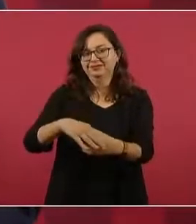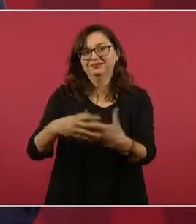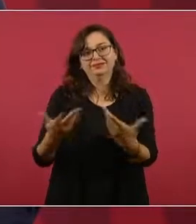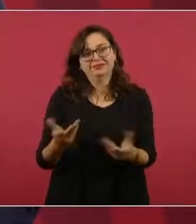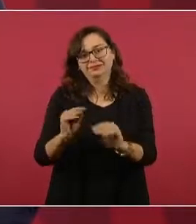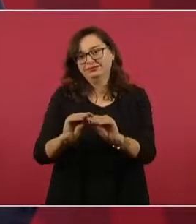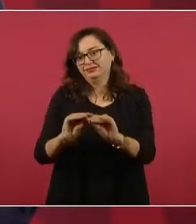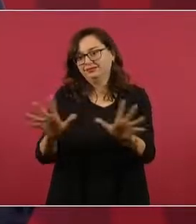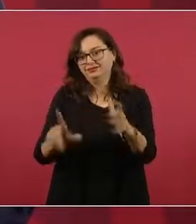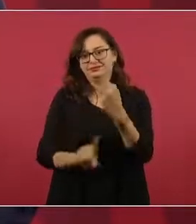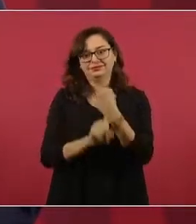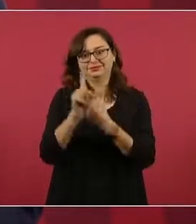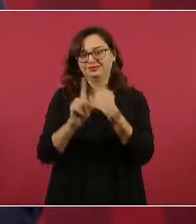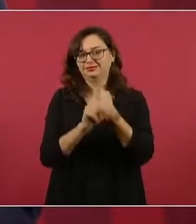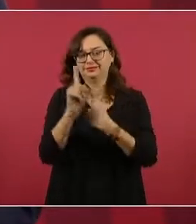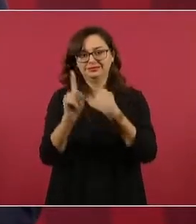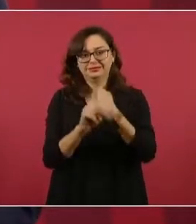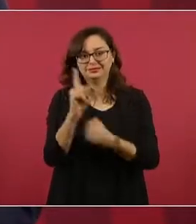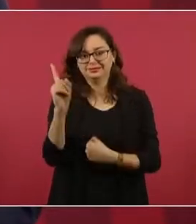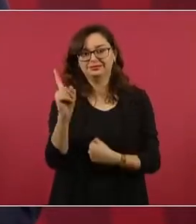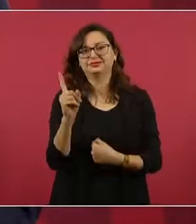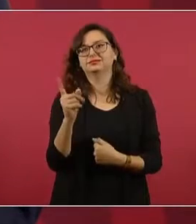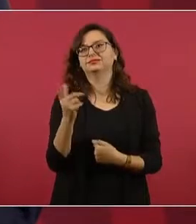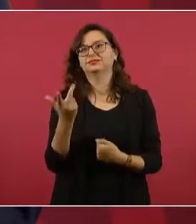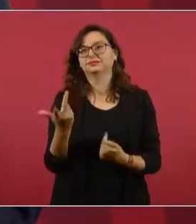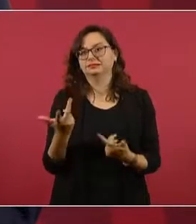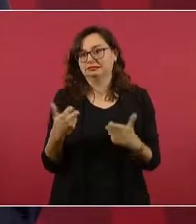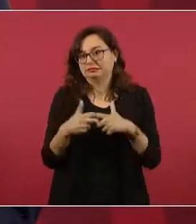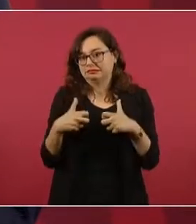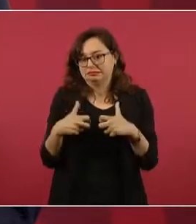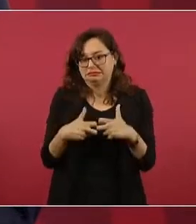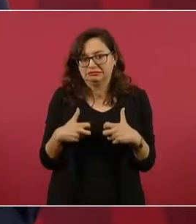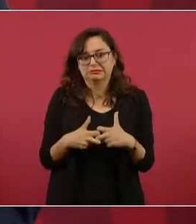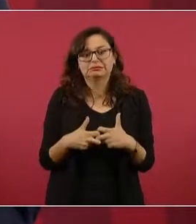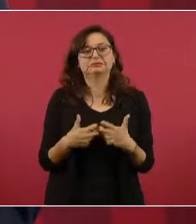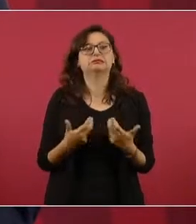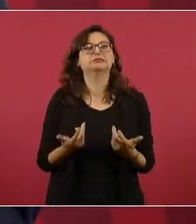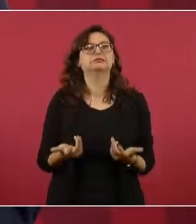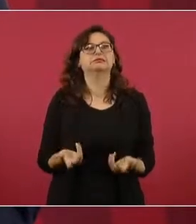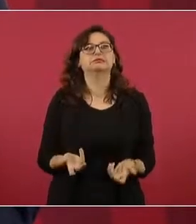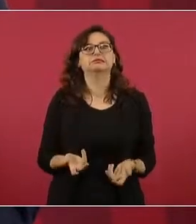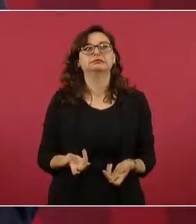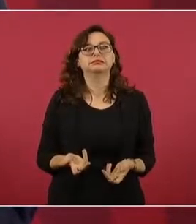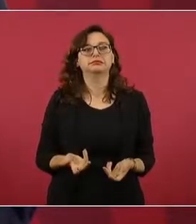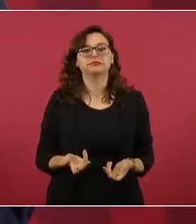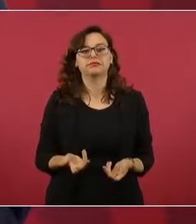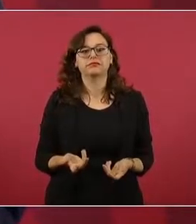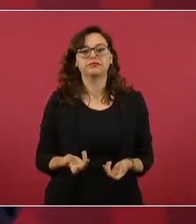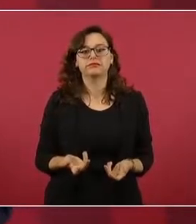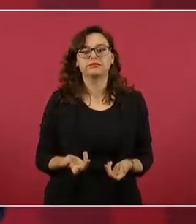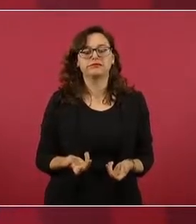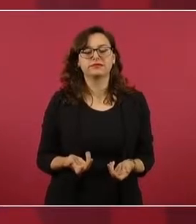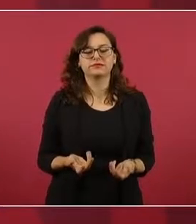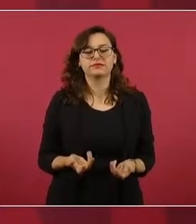nerviosismo y